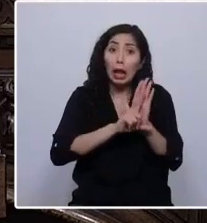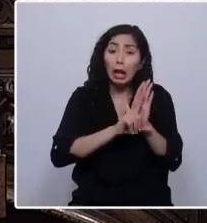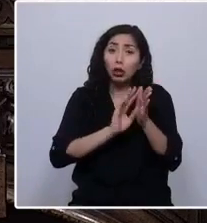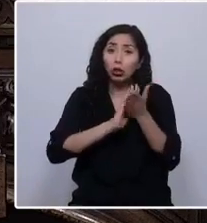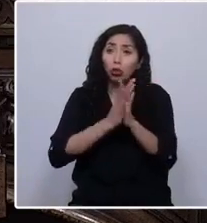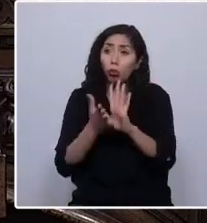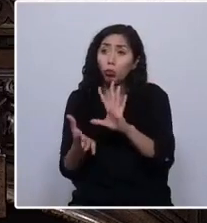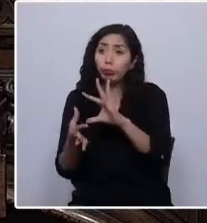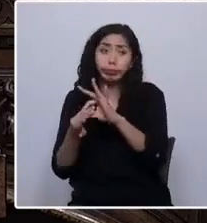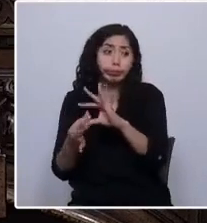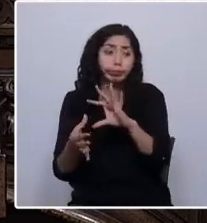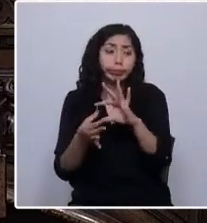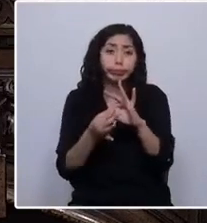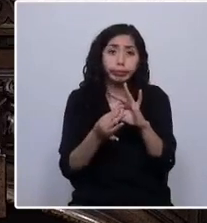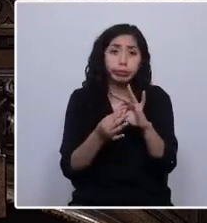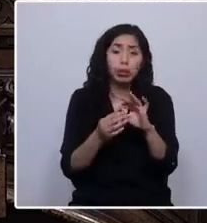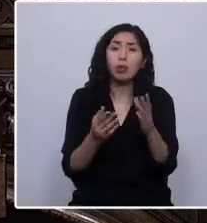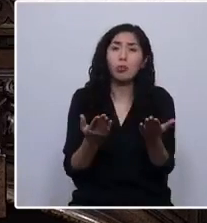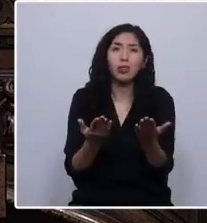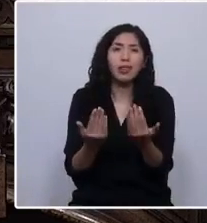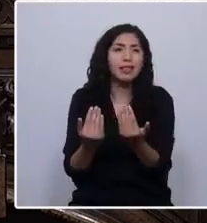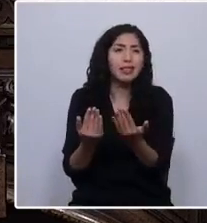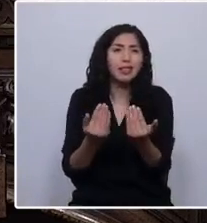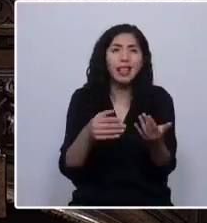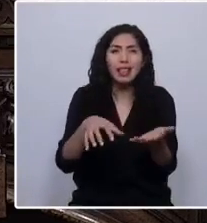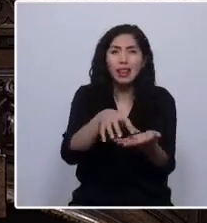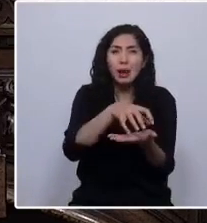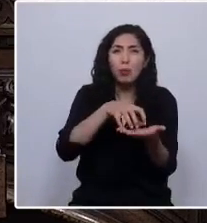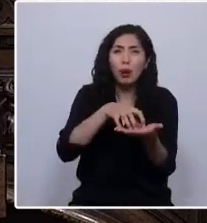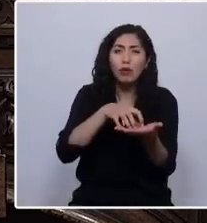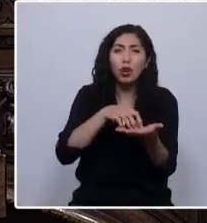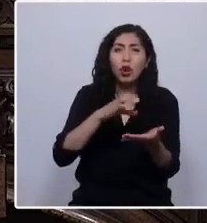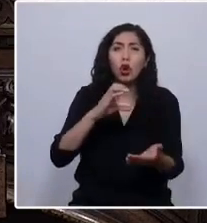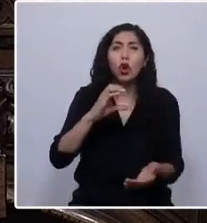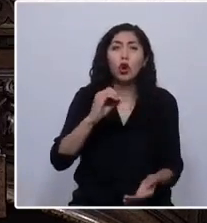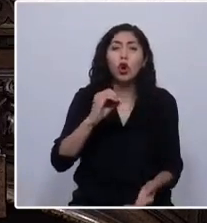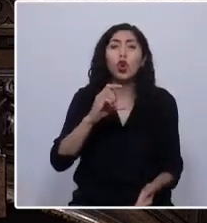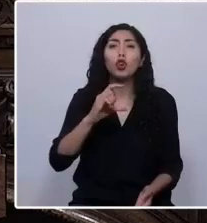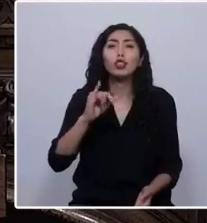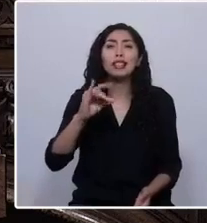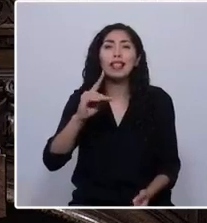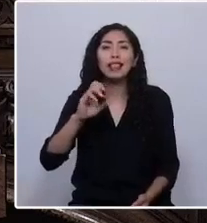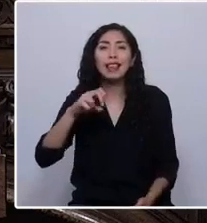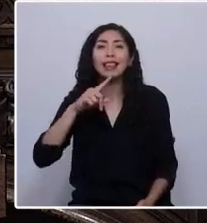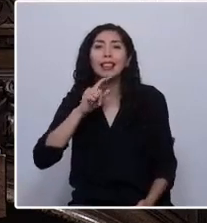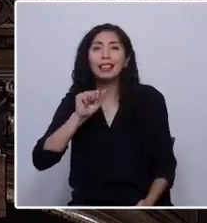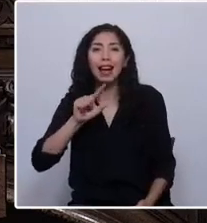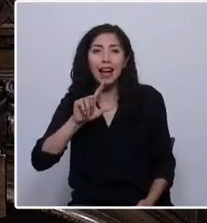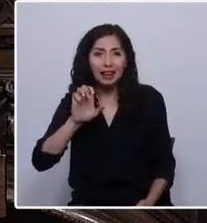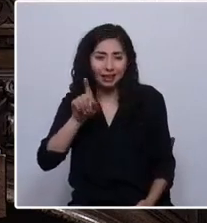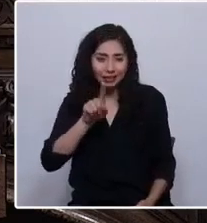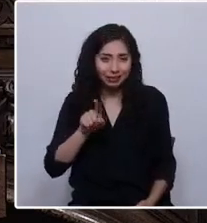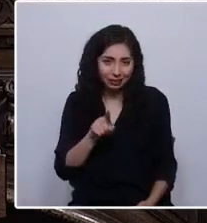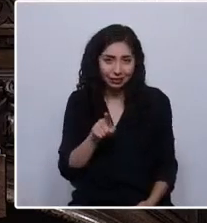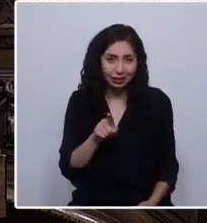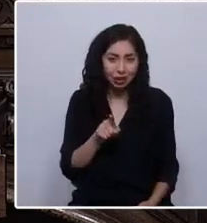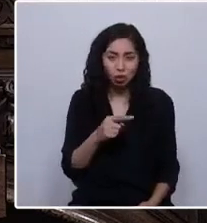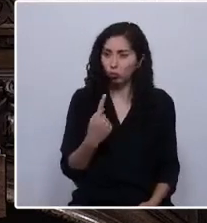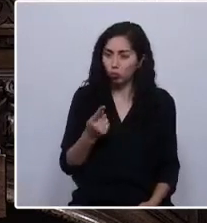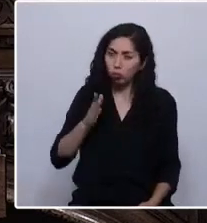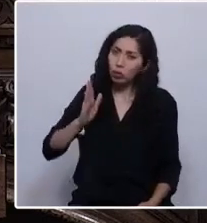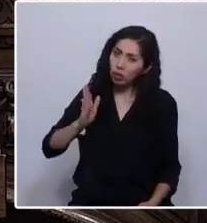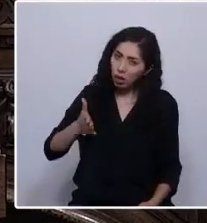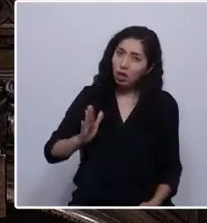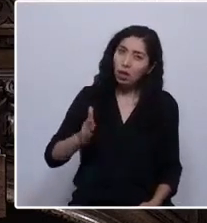resolver los requerimientos de los pueblos, occidentalizándolos, seguiremos adelante para hacerle